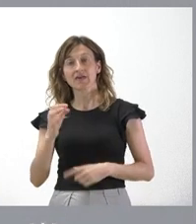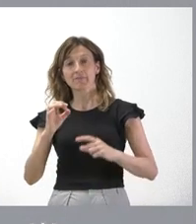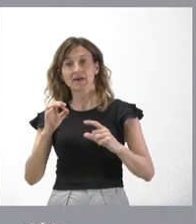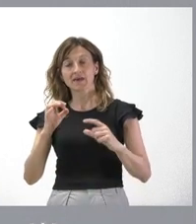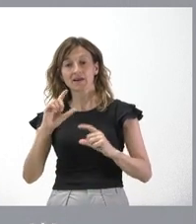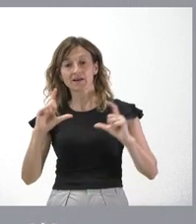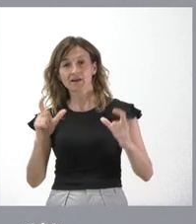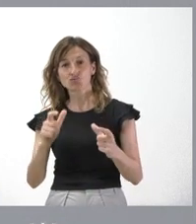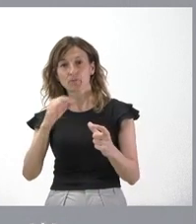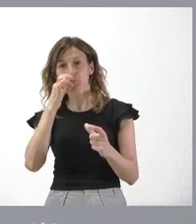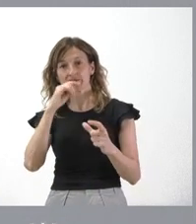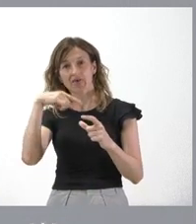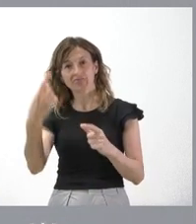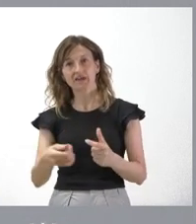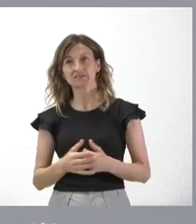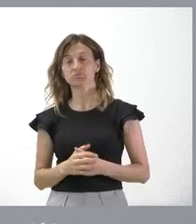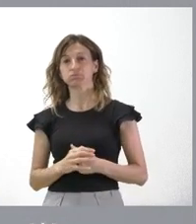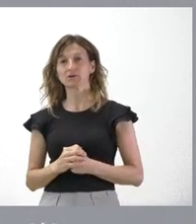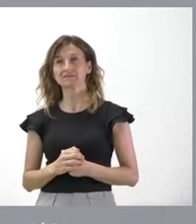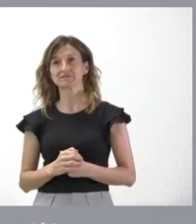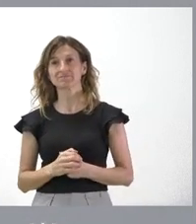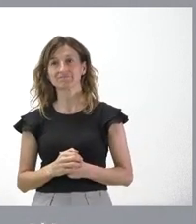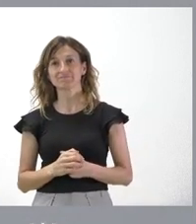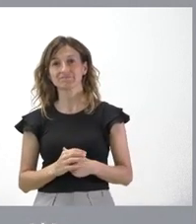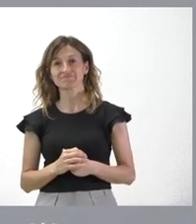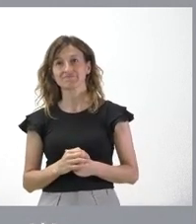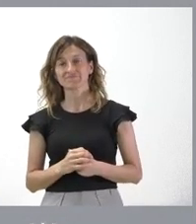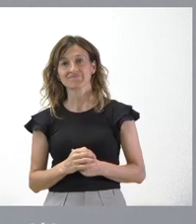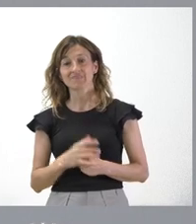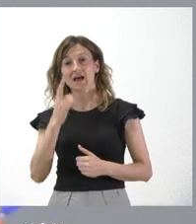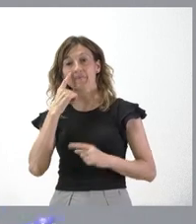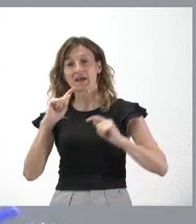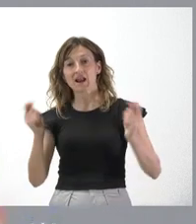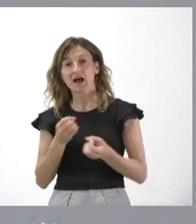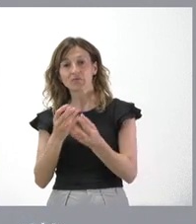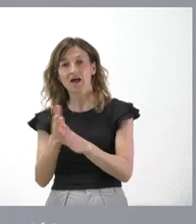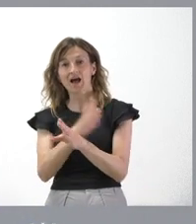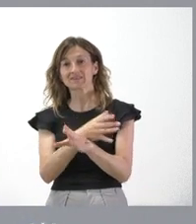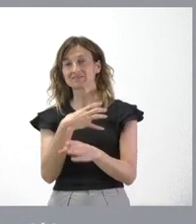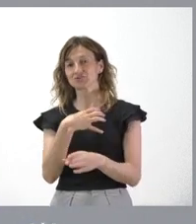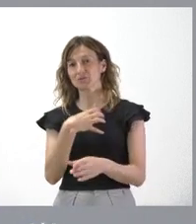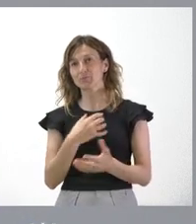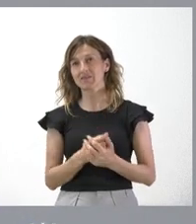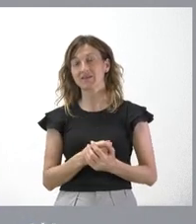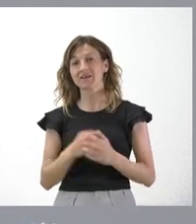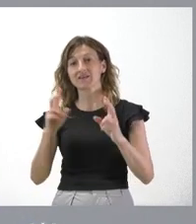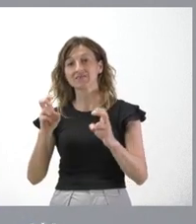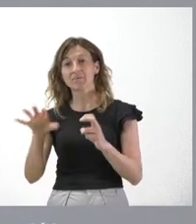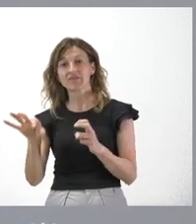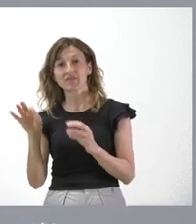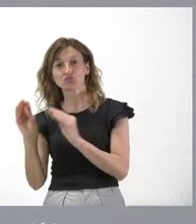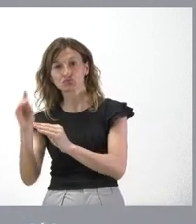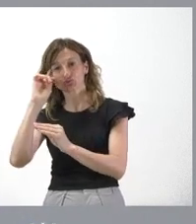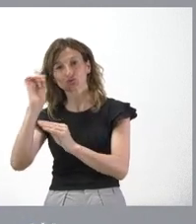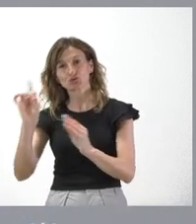se anuncie lo que esa reunión quiera anunciar, no antes, porque ni sabemos lo que puedan decidir ni